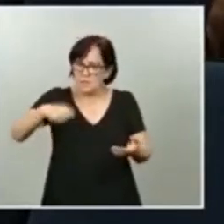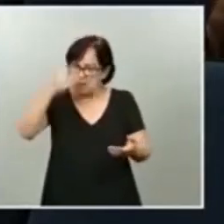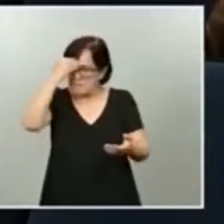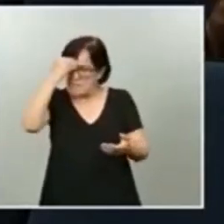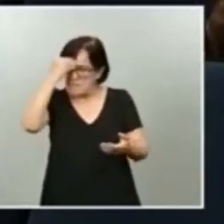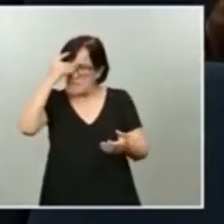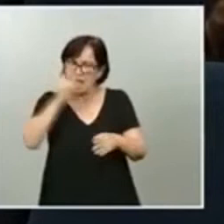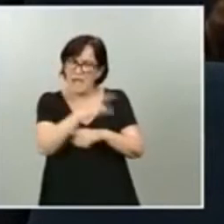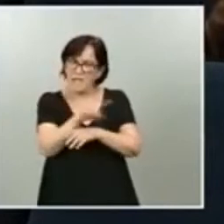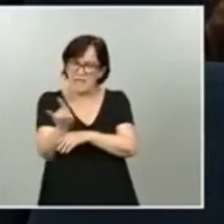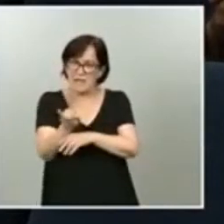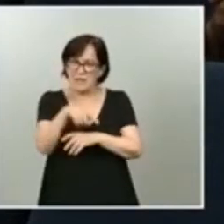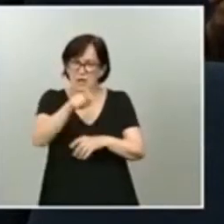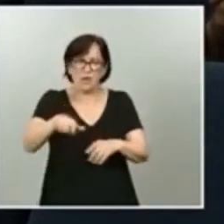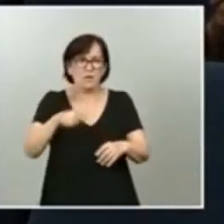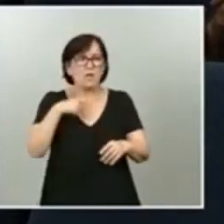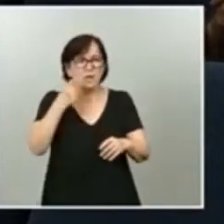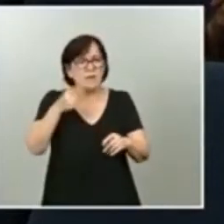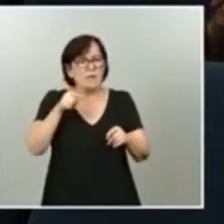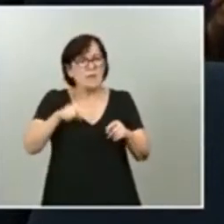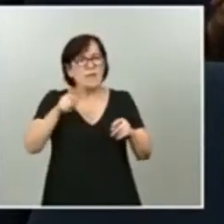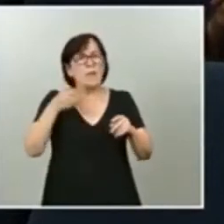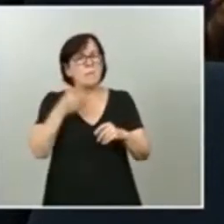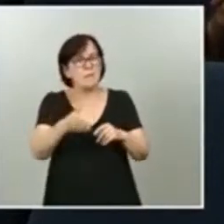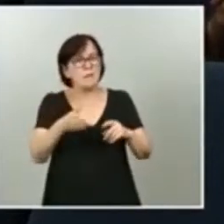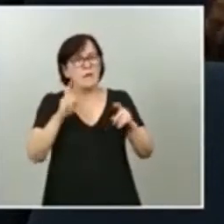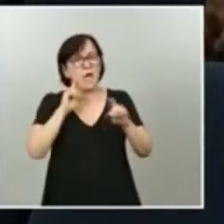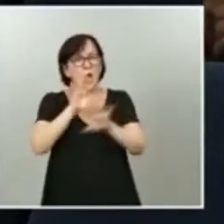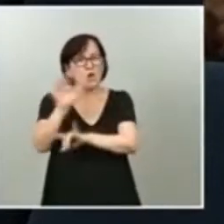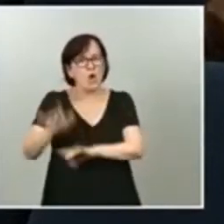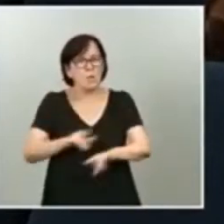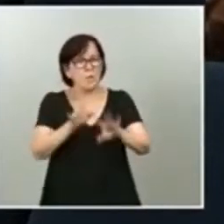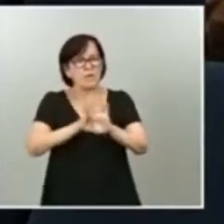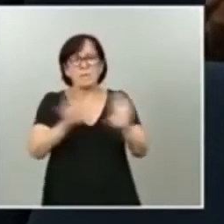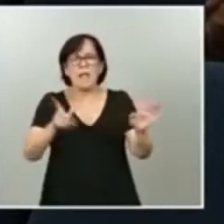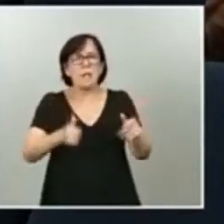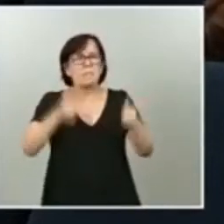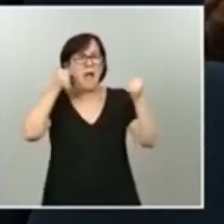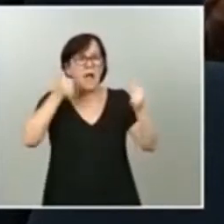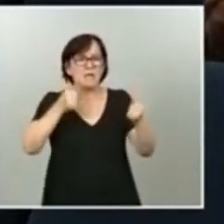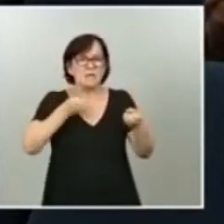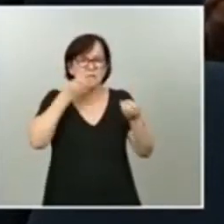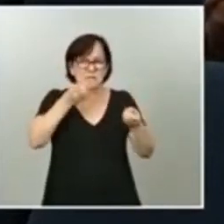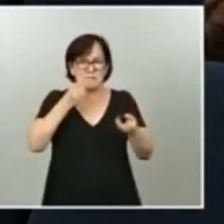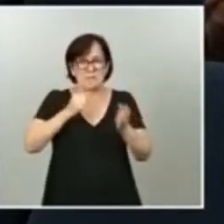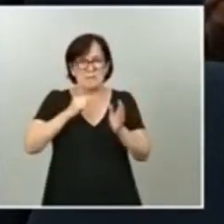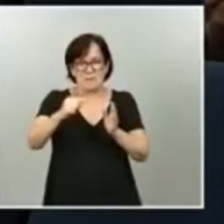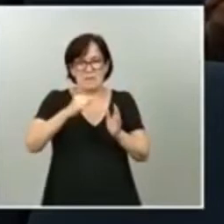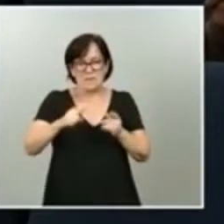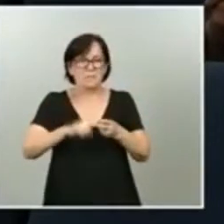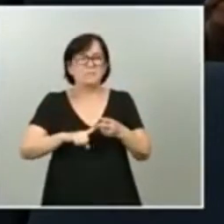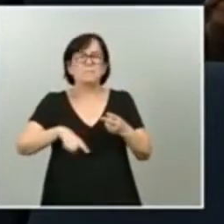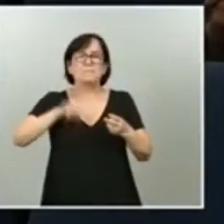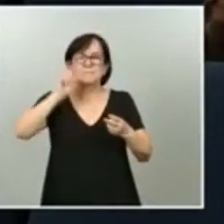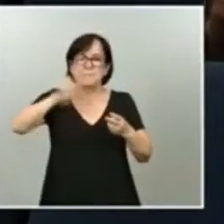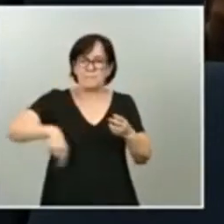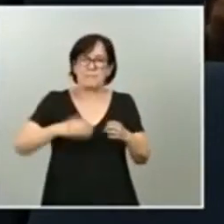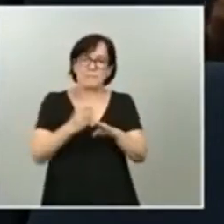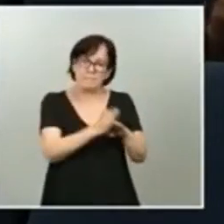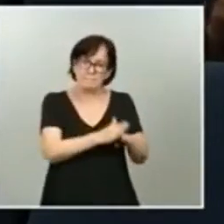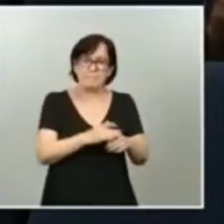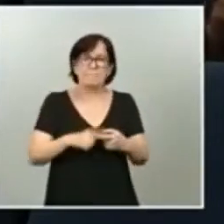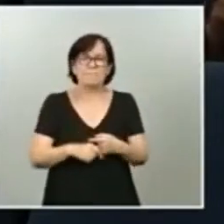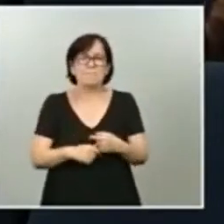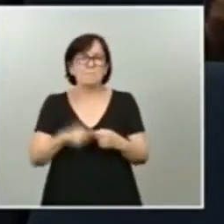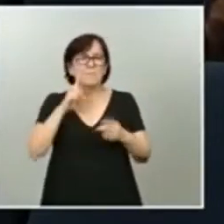sentido, ¿le ha pedido o le ha intentado convencer para que deje de transmitir estos mensajes? Y luego, por otro lado, una cosa